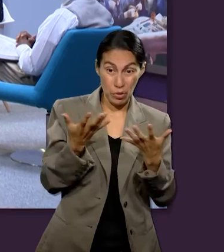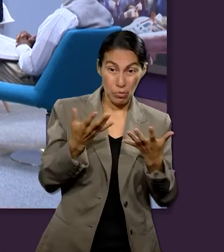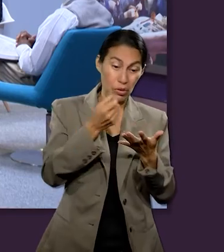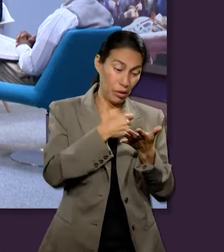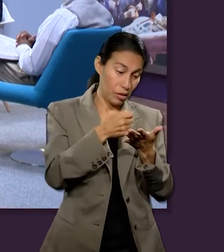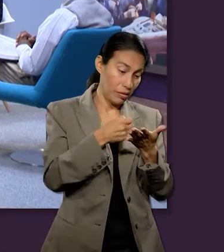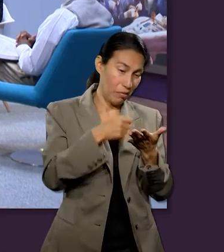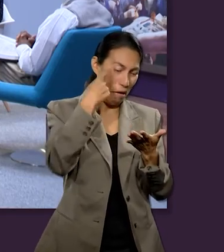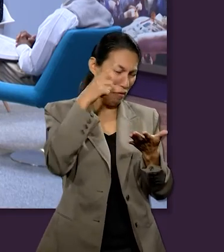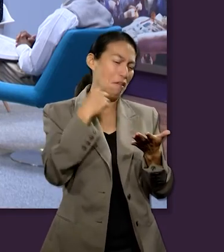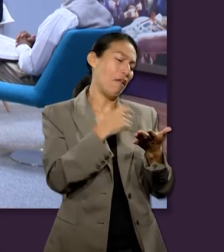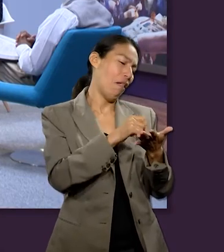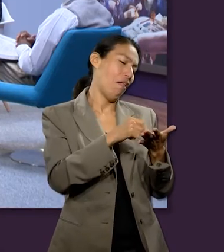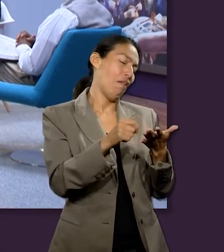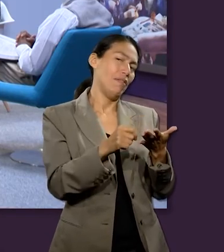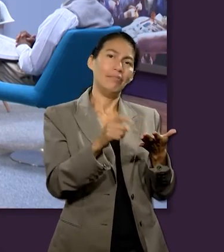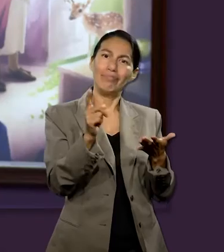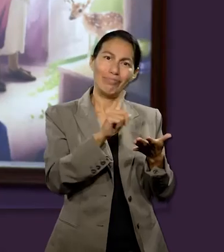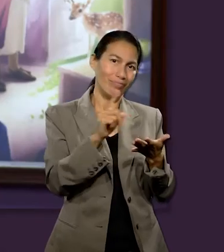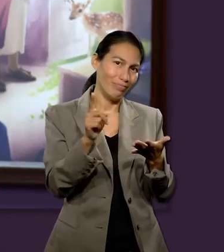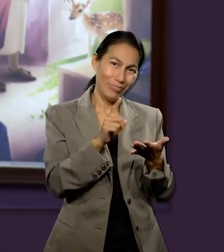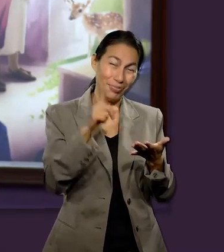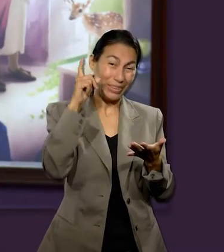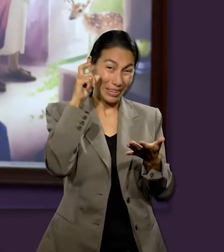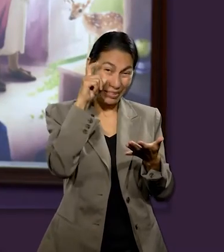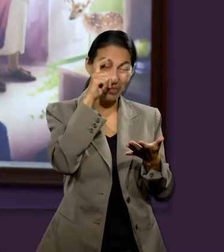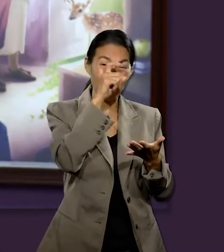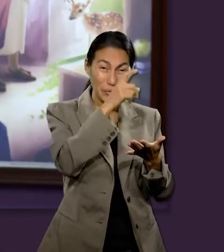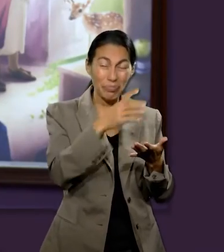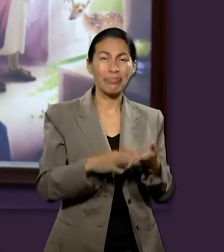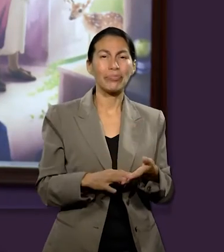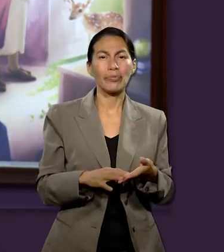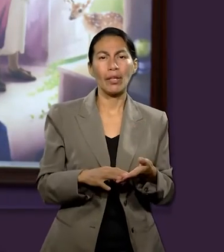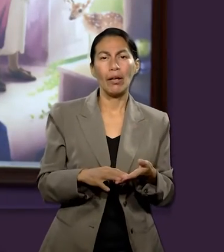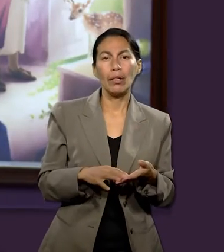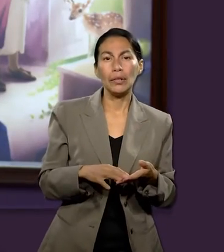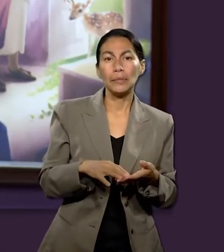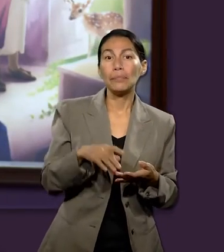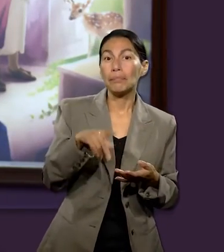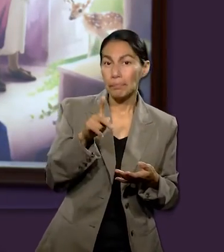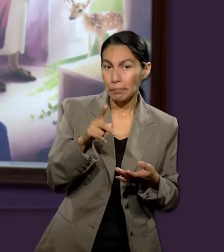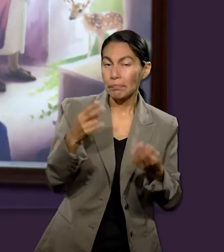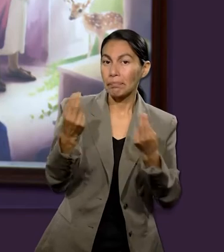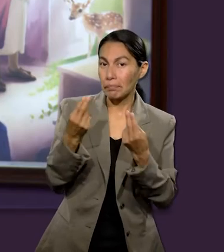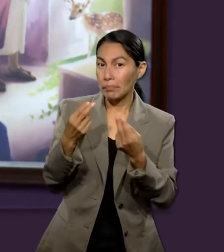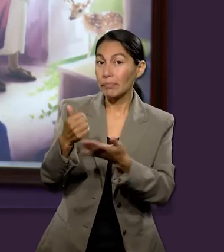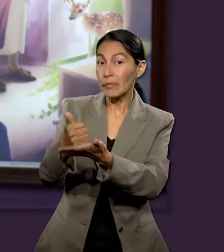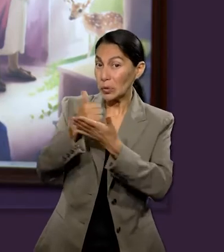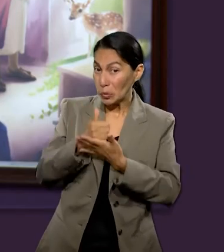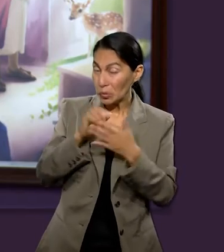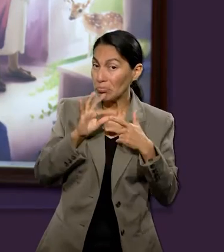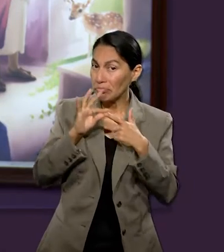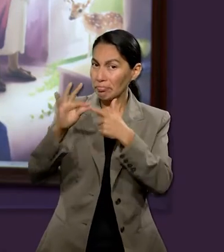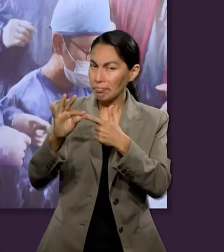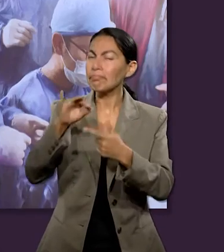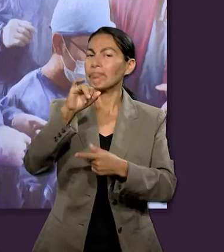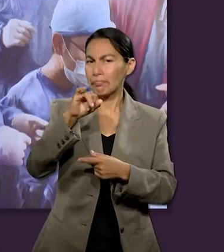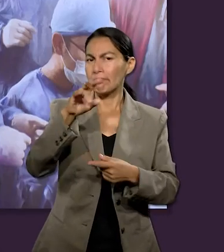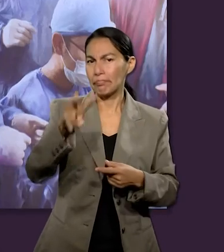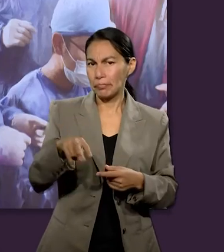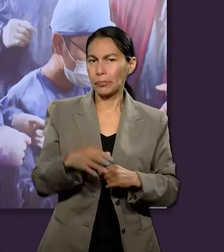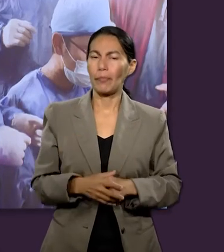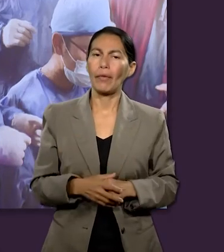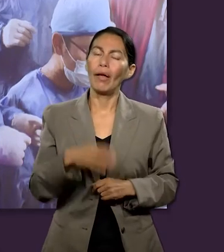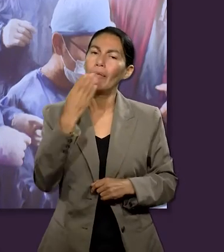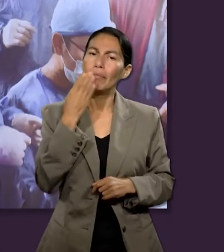no fue tan fácil. No fue como voy a escribir lo primero que pienso porque te cuestionas muchas cosas. Y sin duda alguna necesitamos